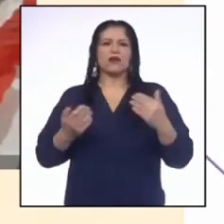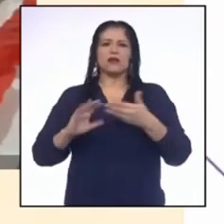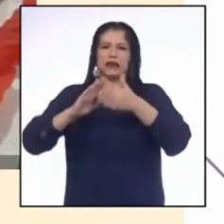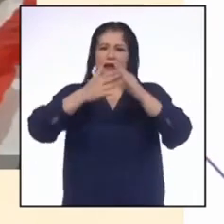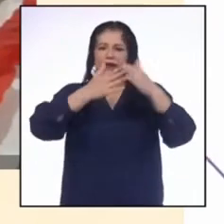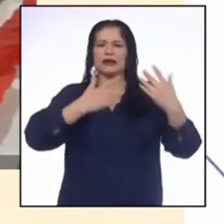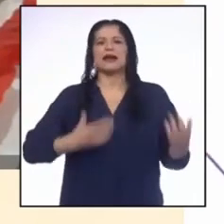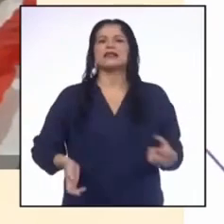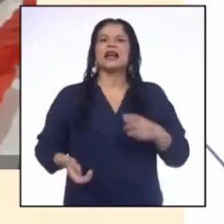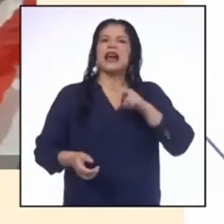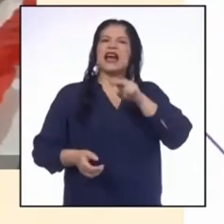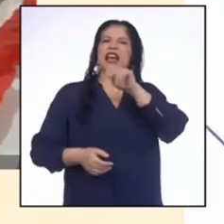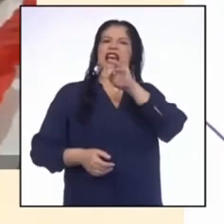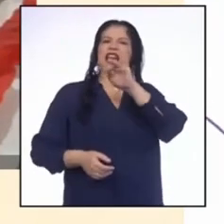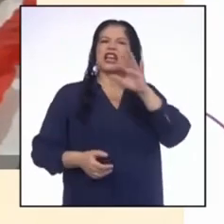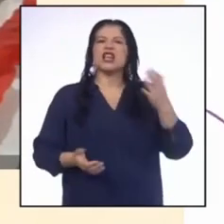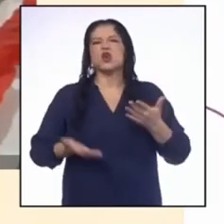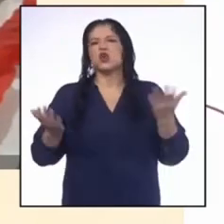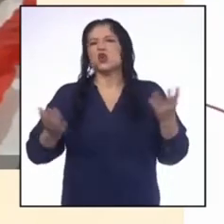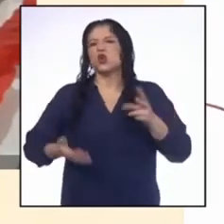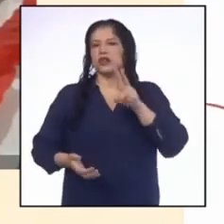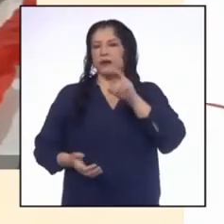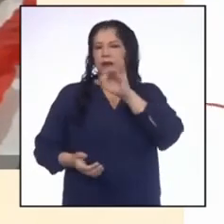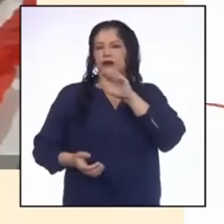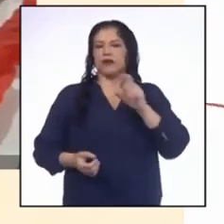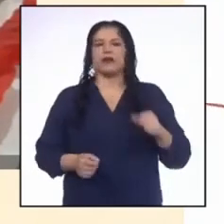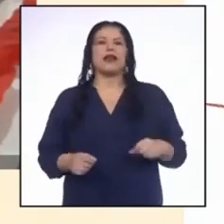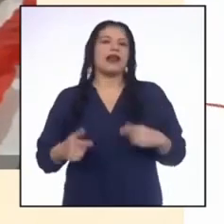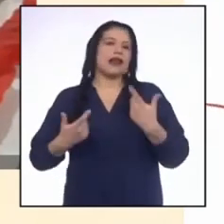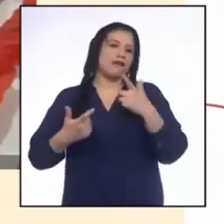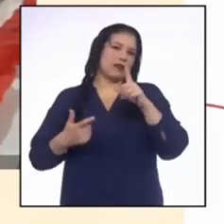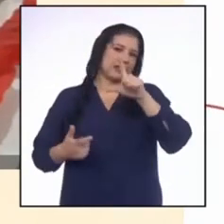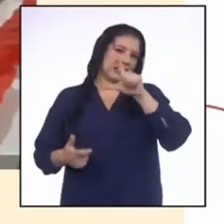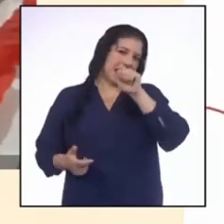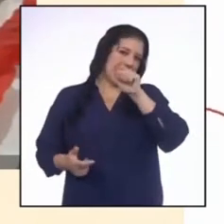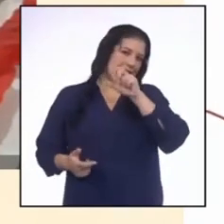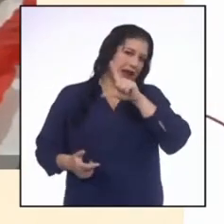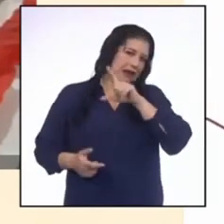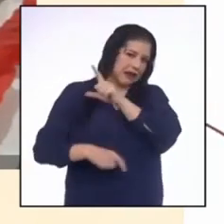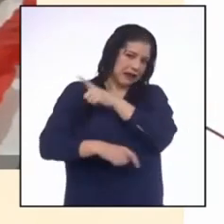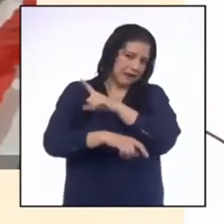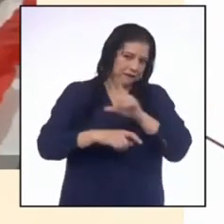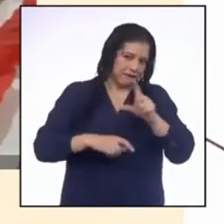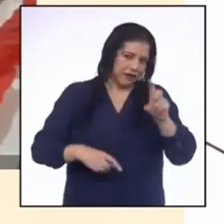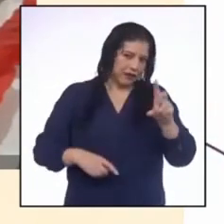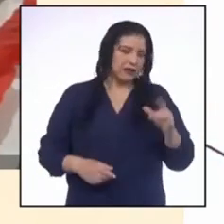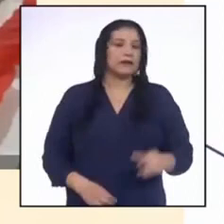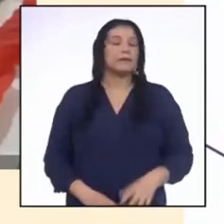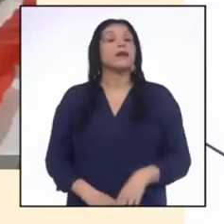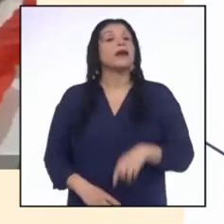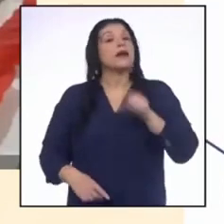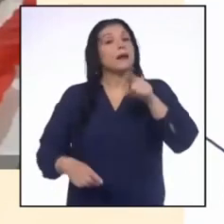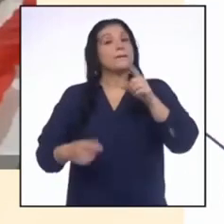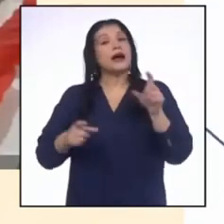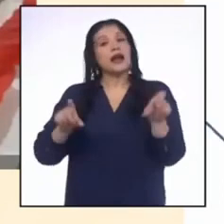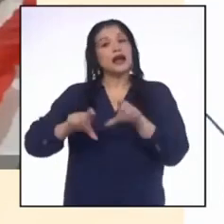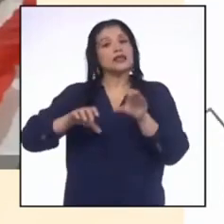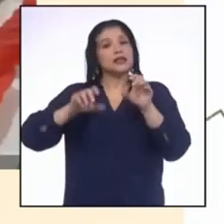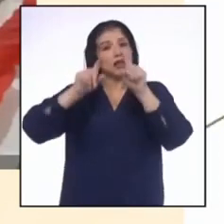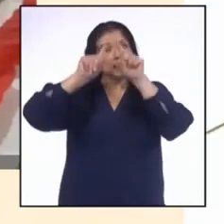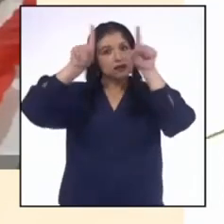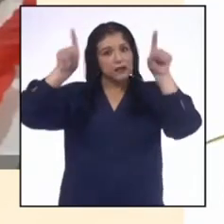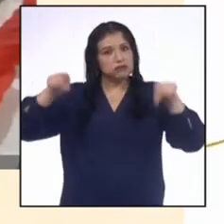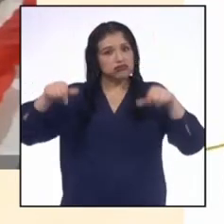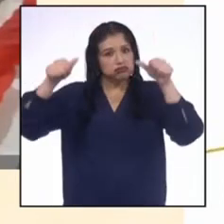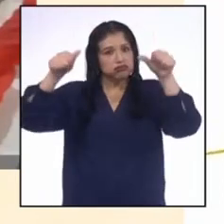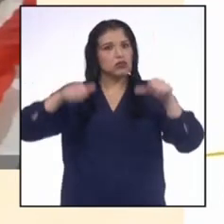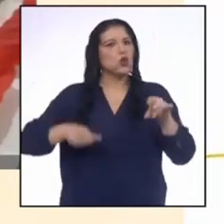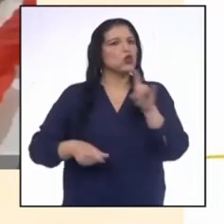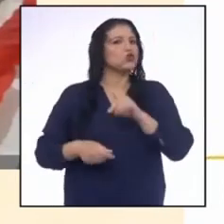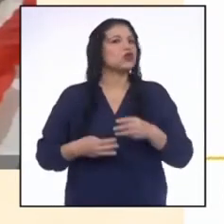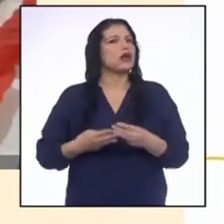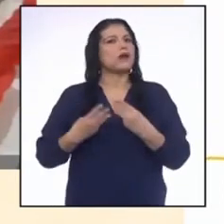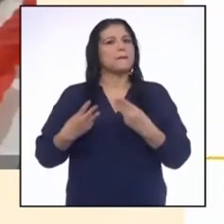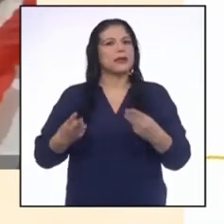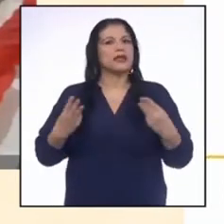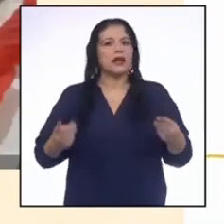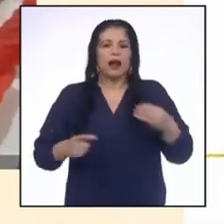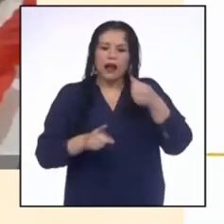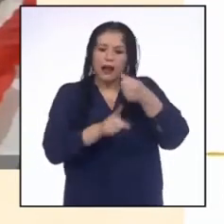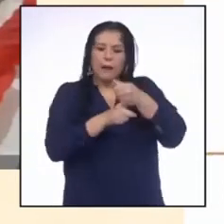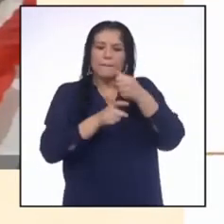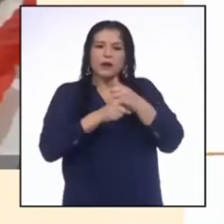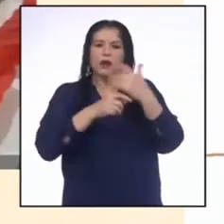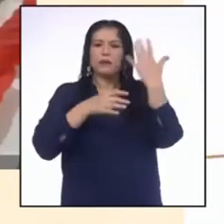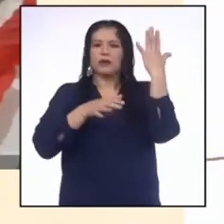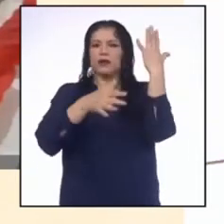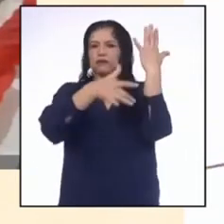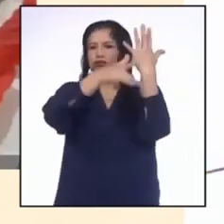de la provincia de Virú en La Libertad. Para fabricar este periódico mural usaron como material las hojas